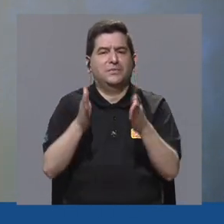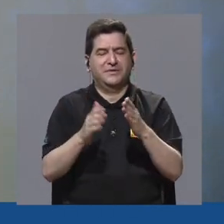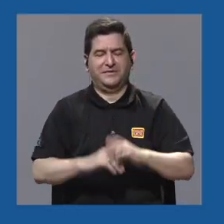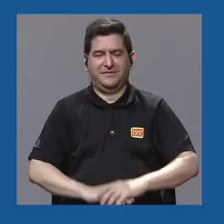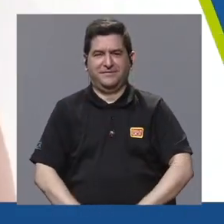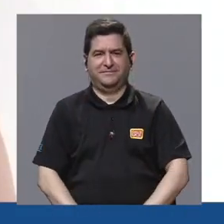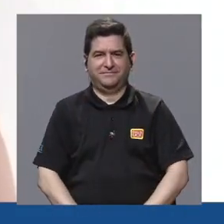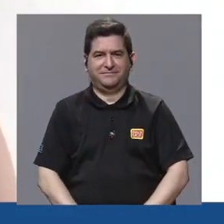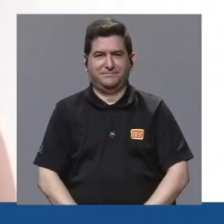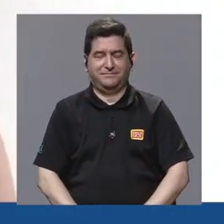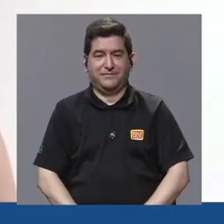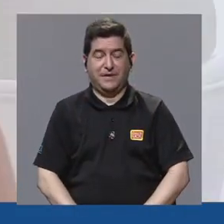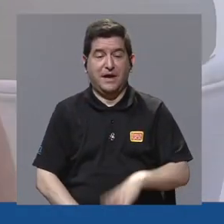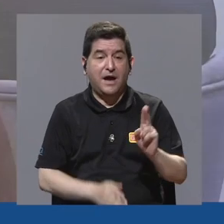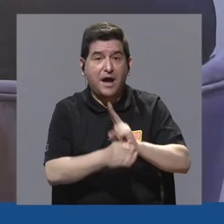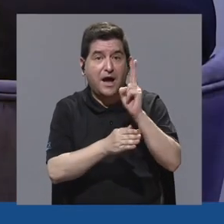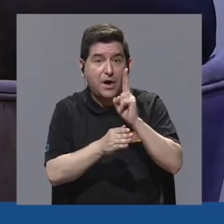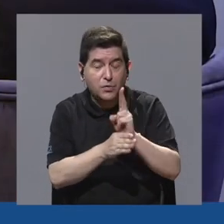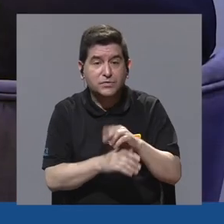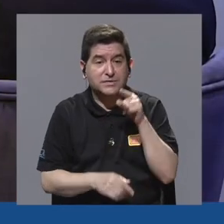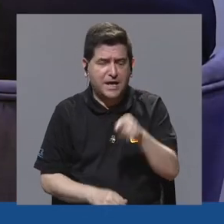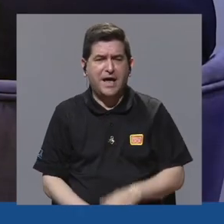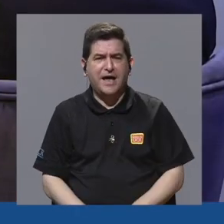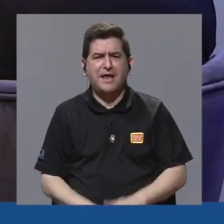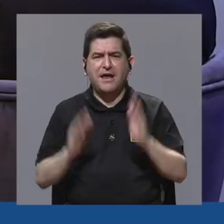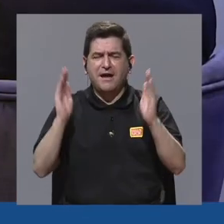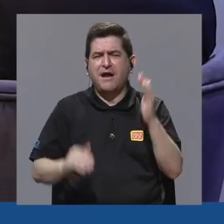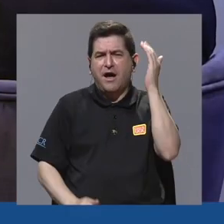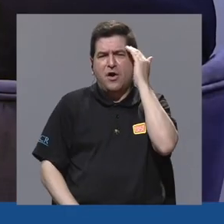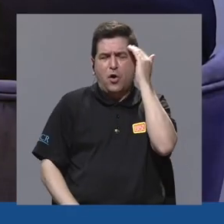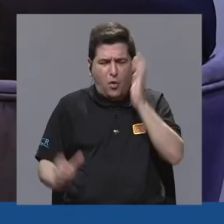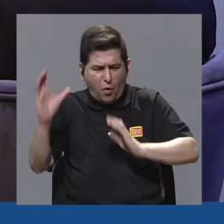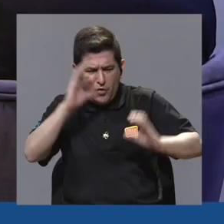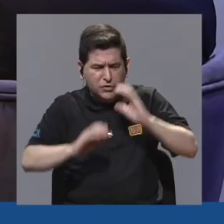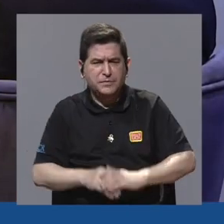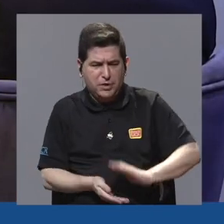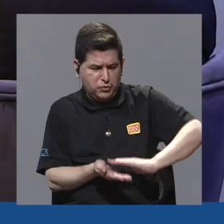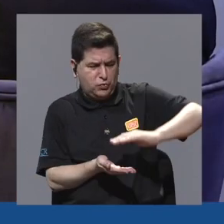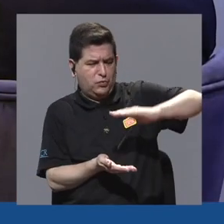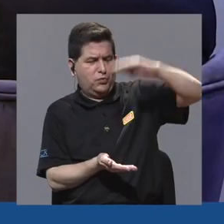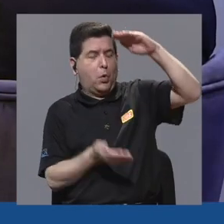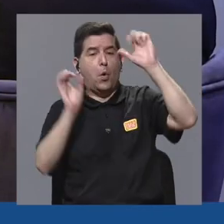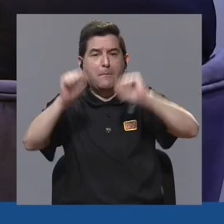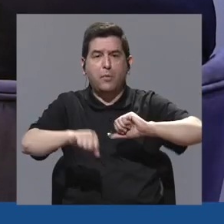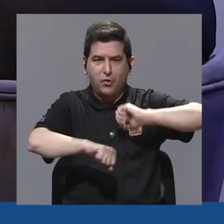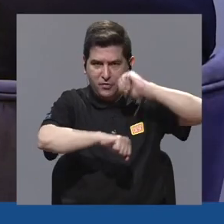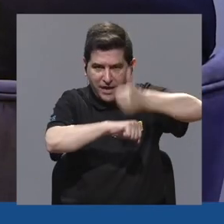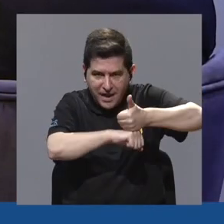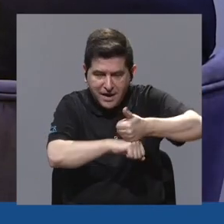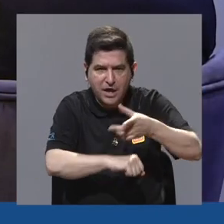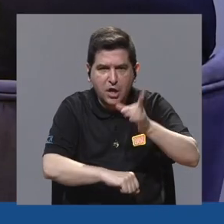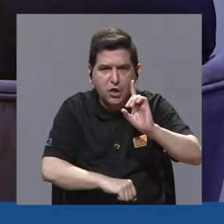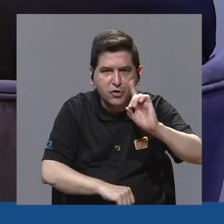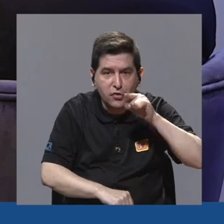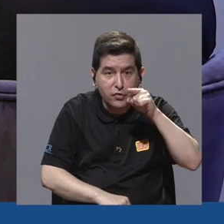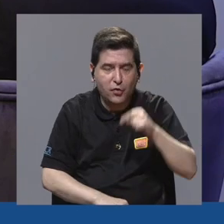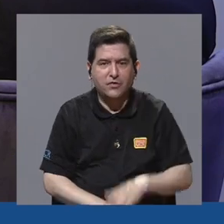nuestra invitada aquí. Donde se ocupaba un gran acervo de conocimiento científico para poder definir dónde